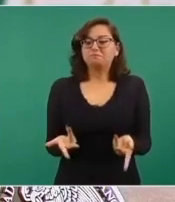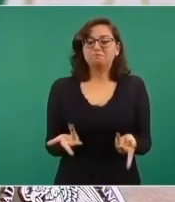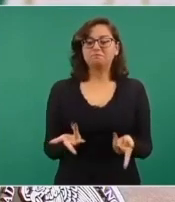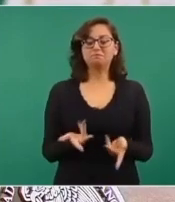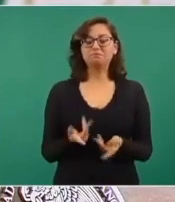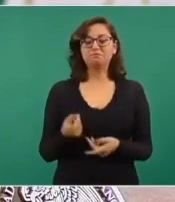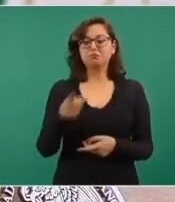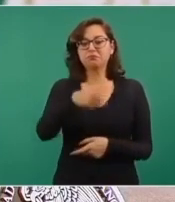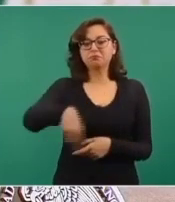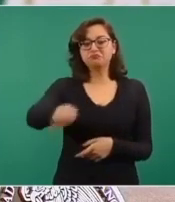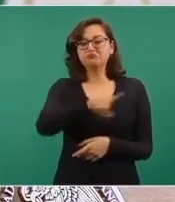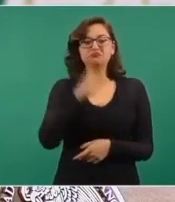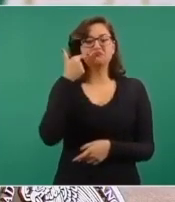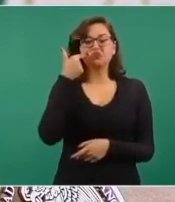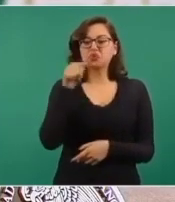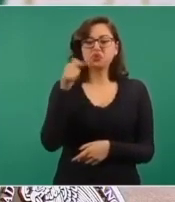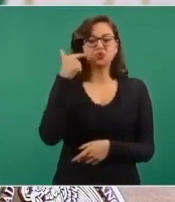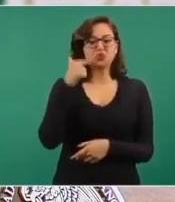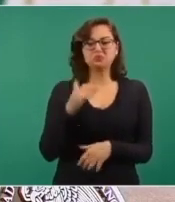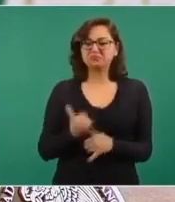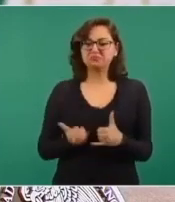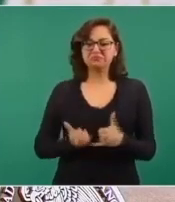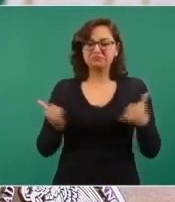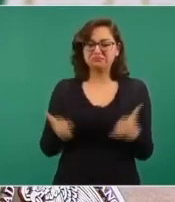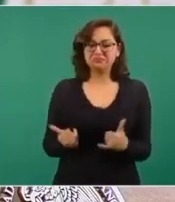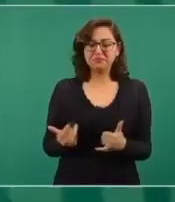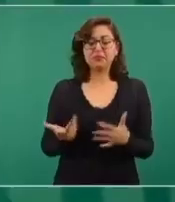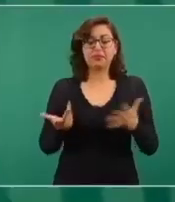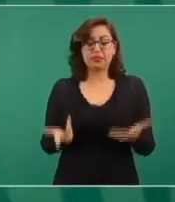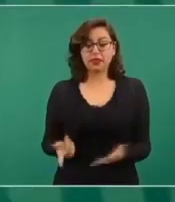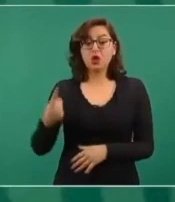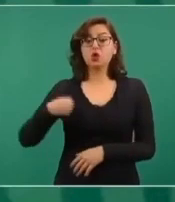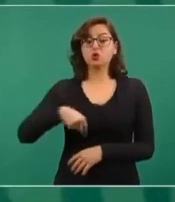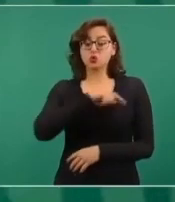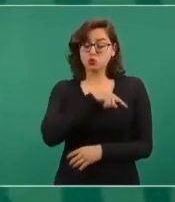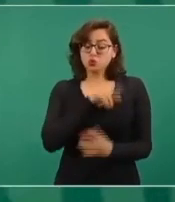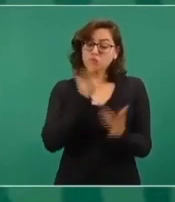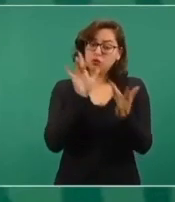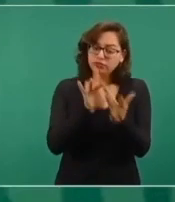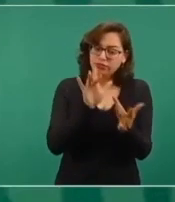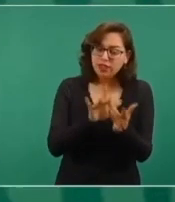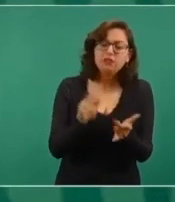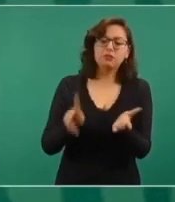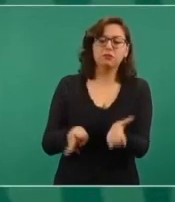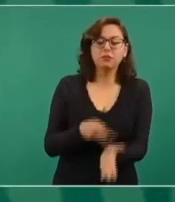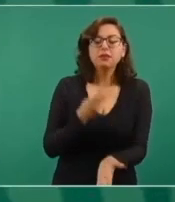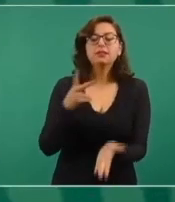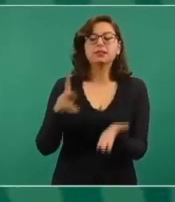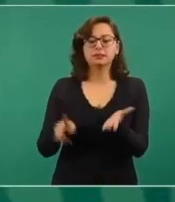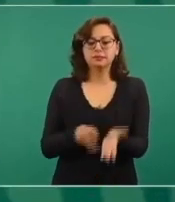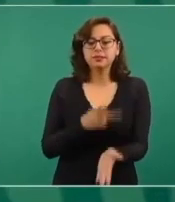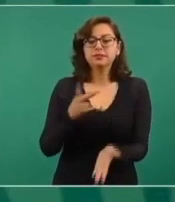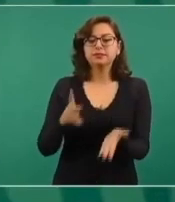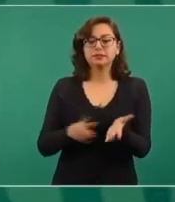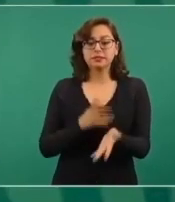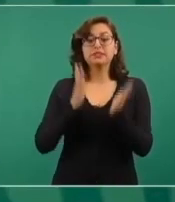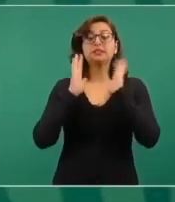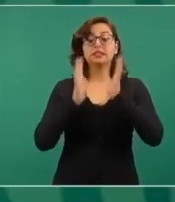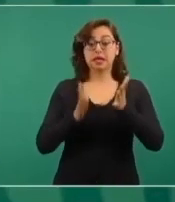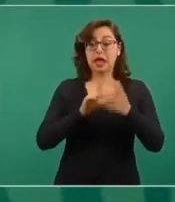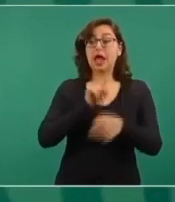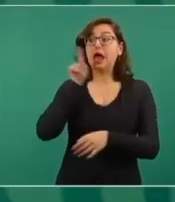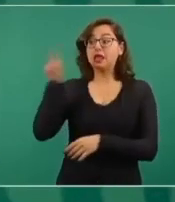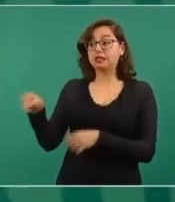la comunidad de Yosuyusi. E incluso, como parte de la sede de Gobernación, hemos estado ya en Tierra Blanca